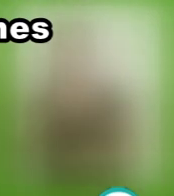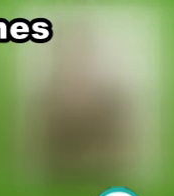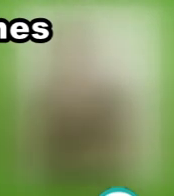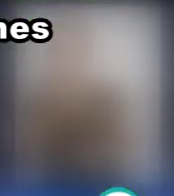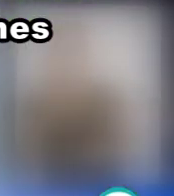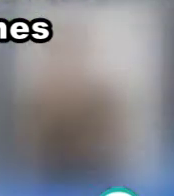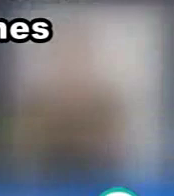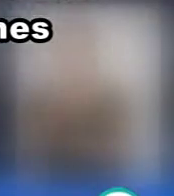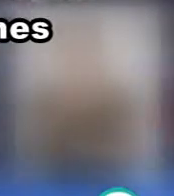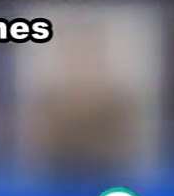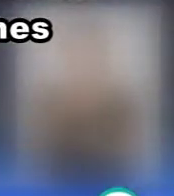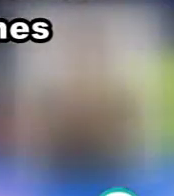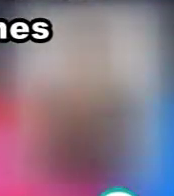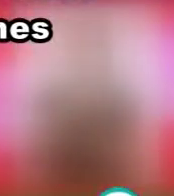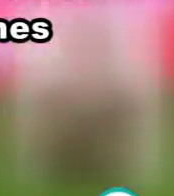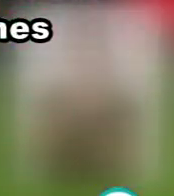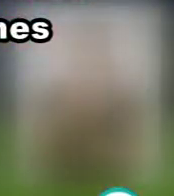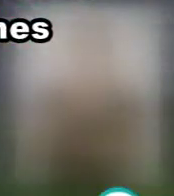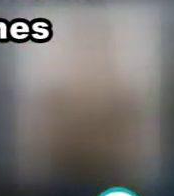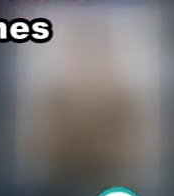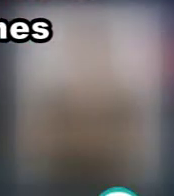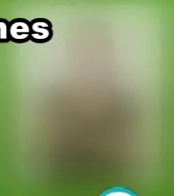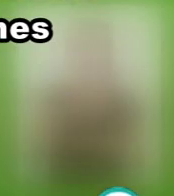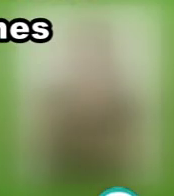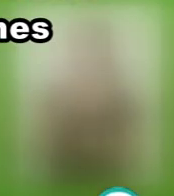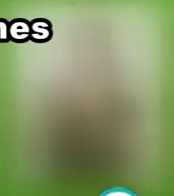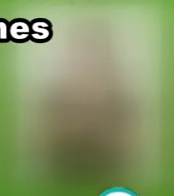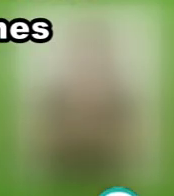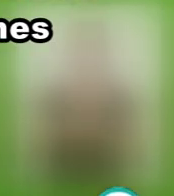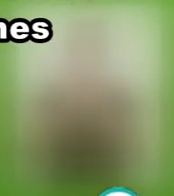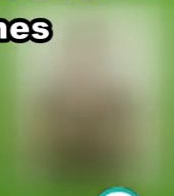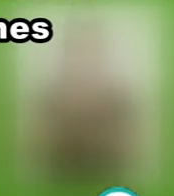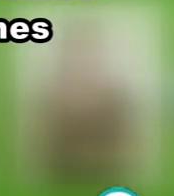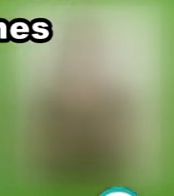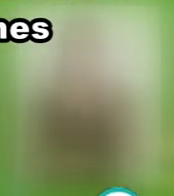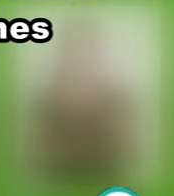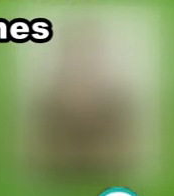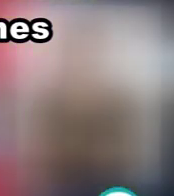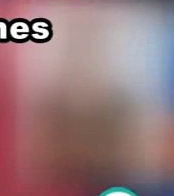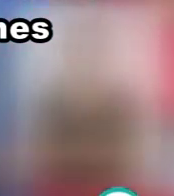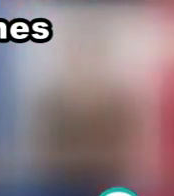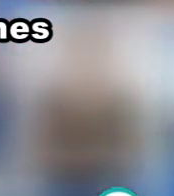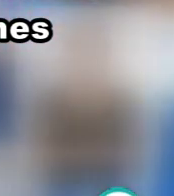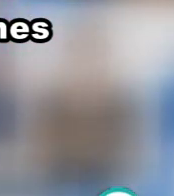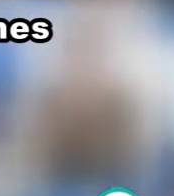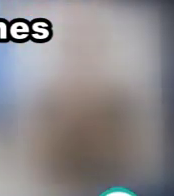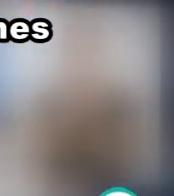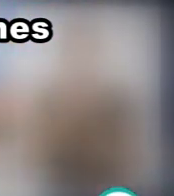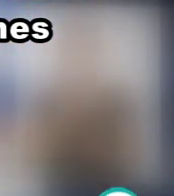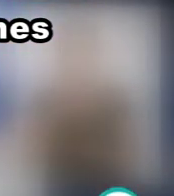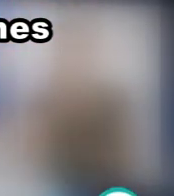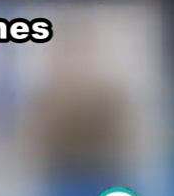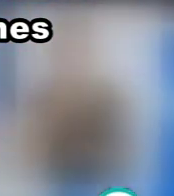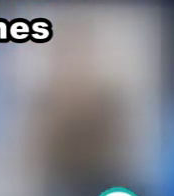Ontivero no ha sido citado para hacer 21, ¿eh? Que no hemos tenido nosotros esa suerte, mala suerte habría sido para Manolo, pero no